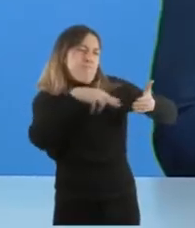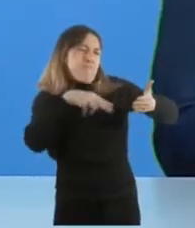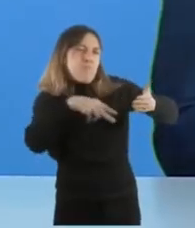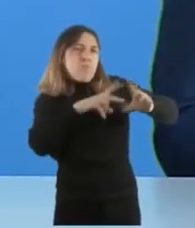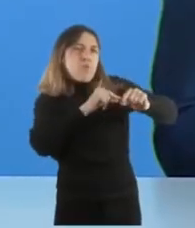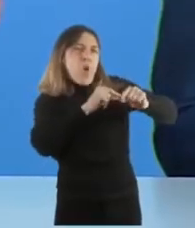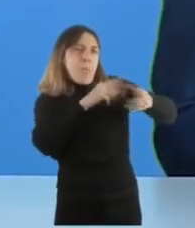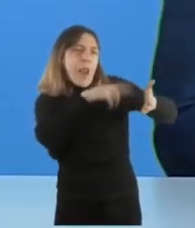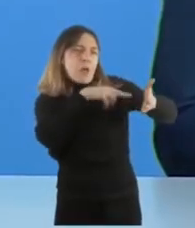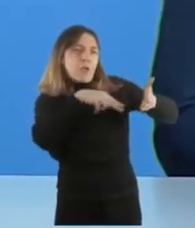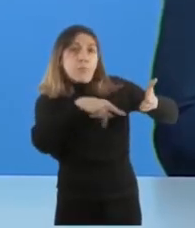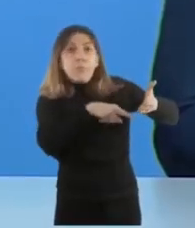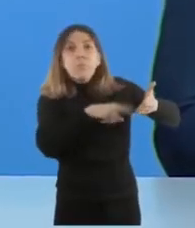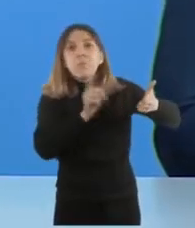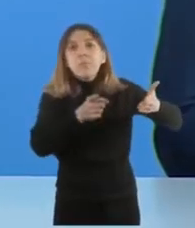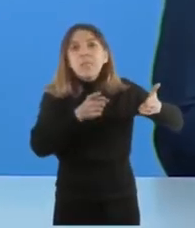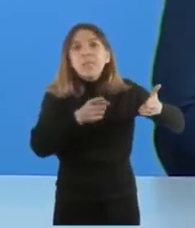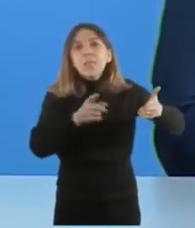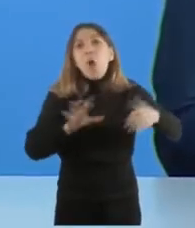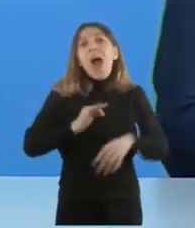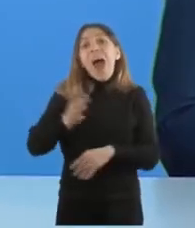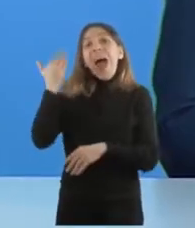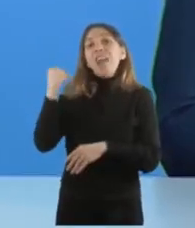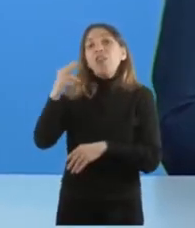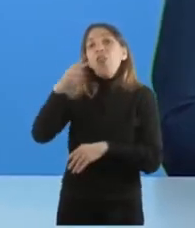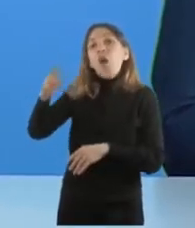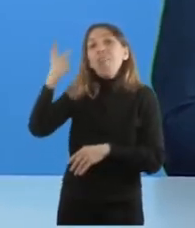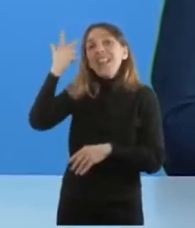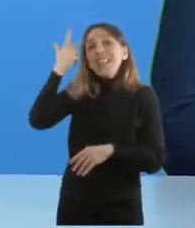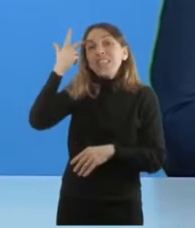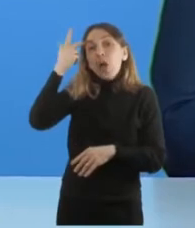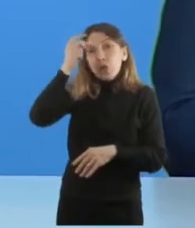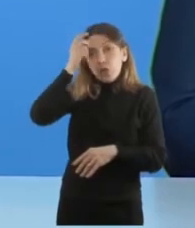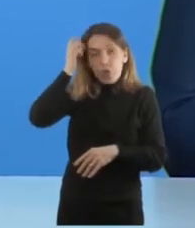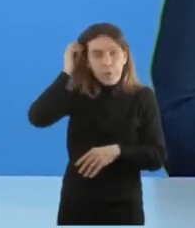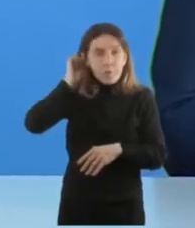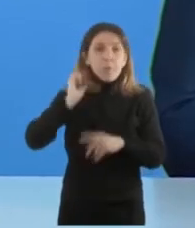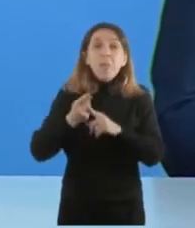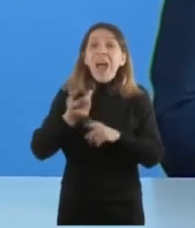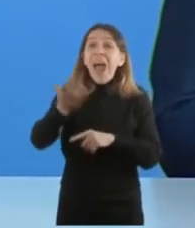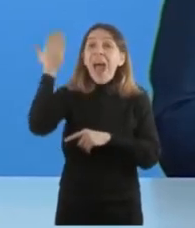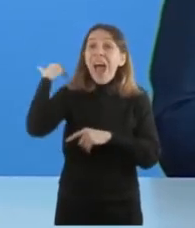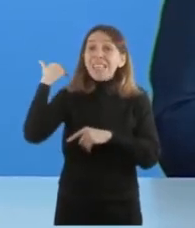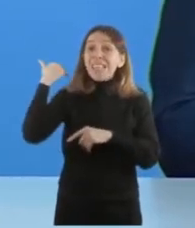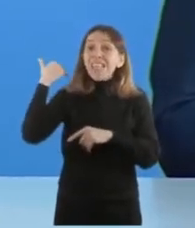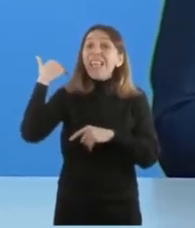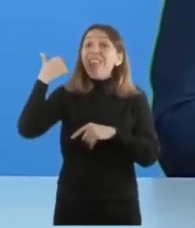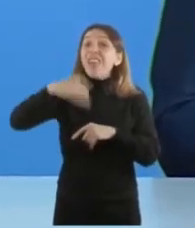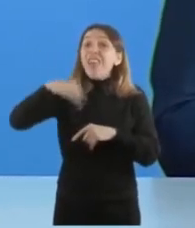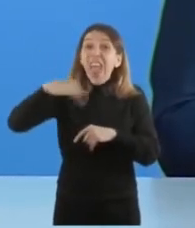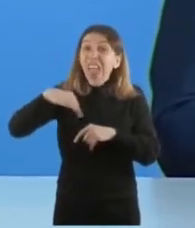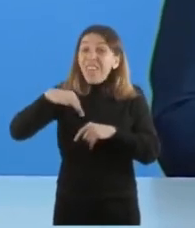lo que pasó en el 2018 es que había que bajar de la línea